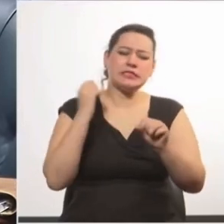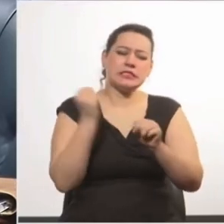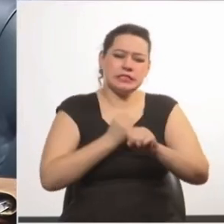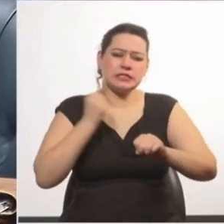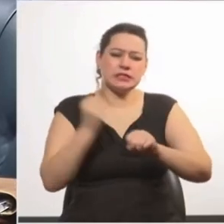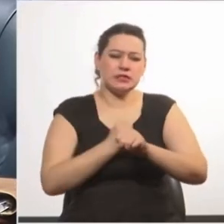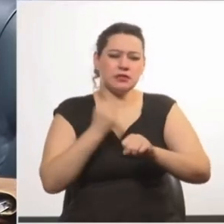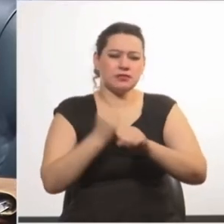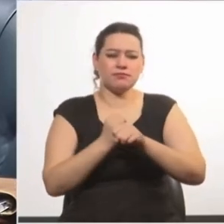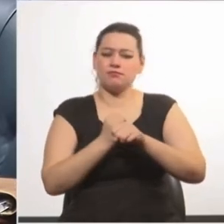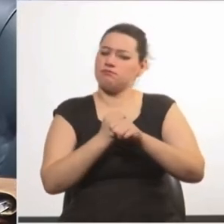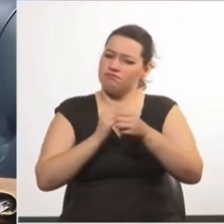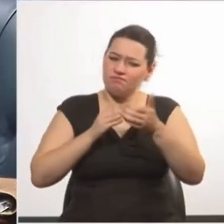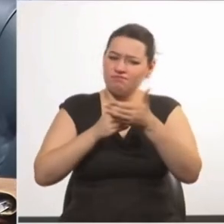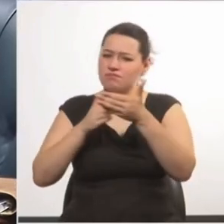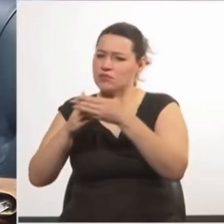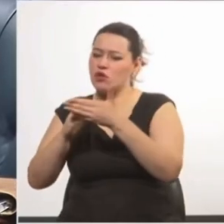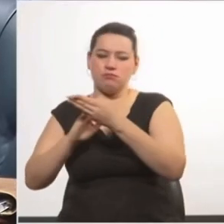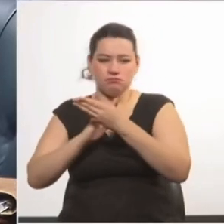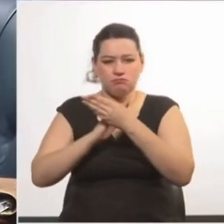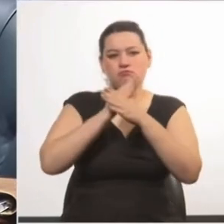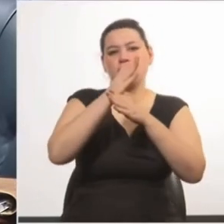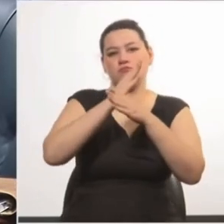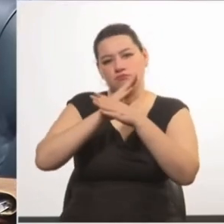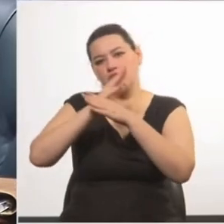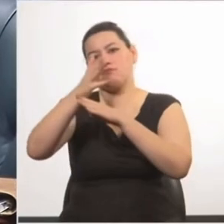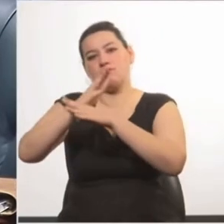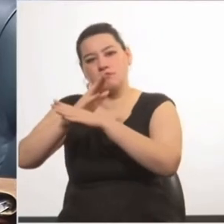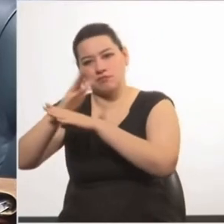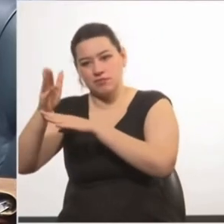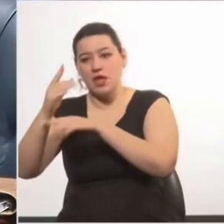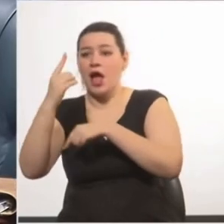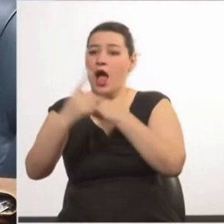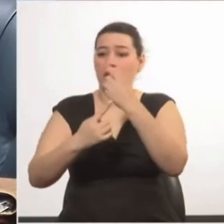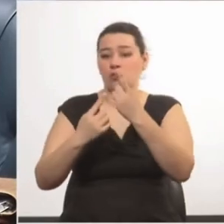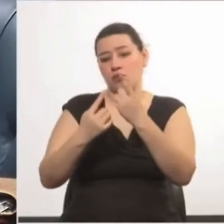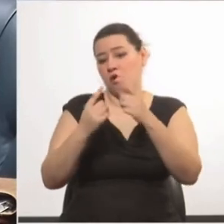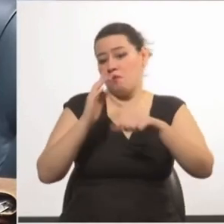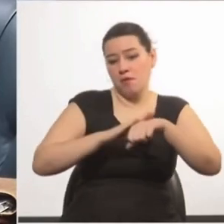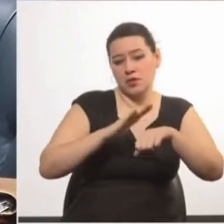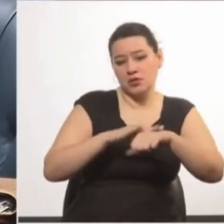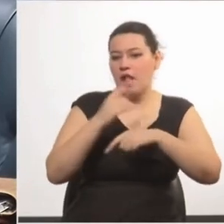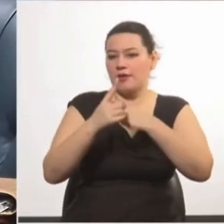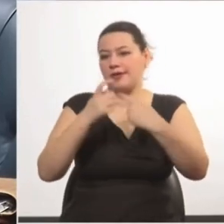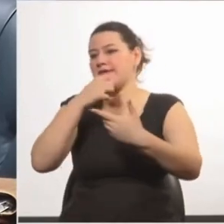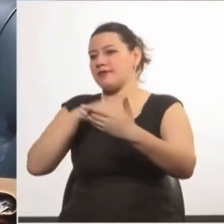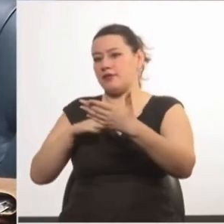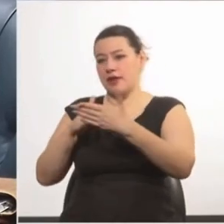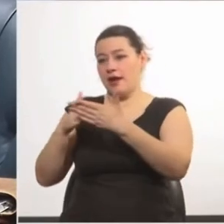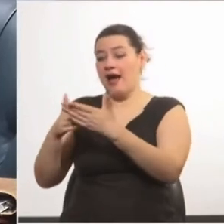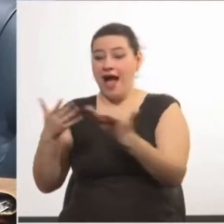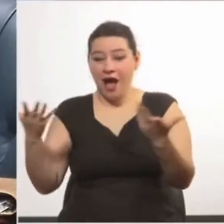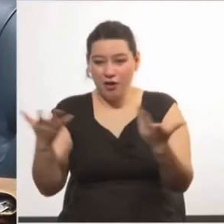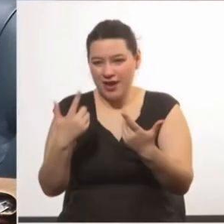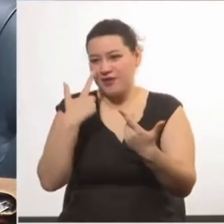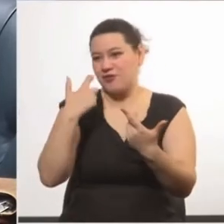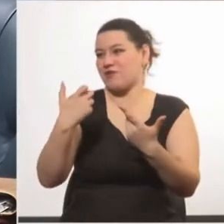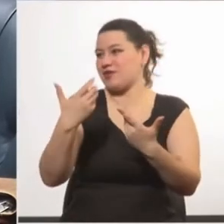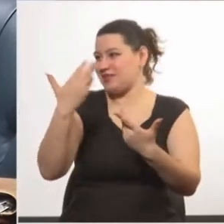derribando escollos circunstanciales e históricos, con un resultado que hoy debe enorgullecernos.